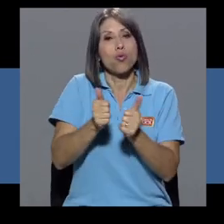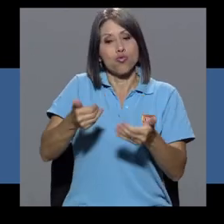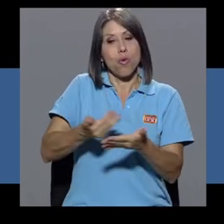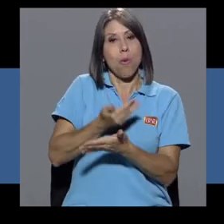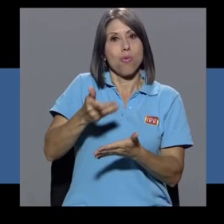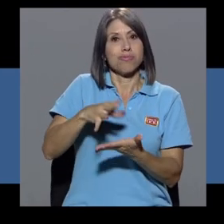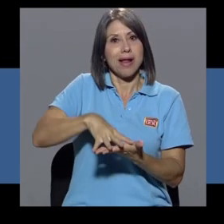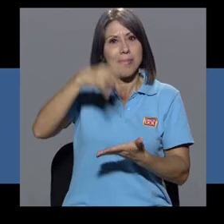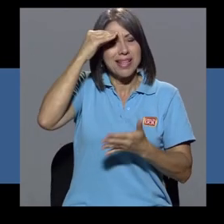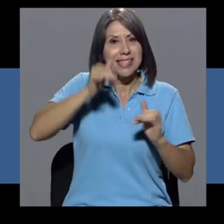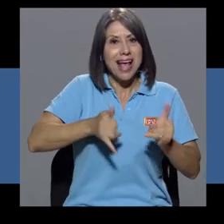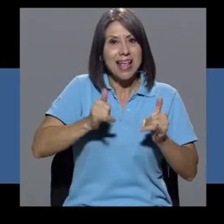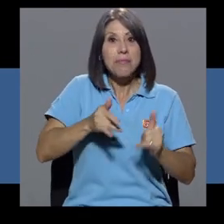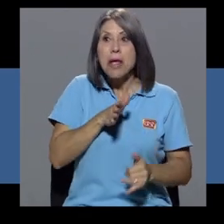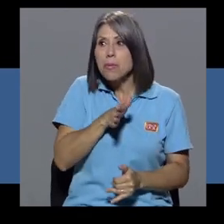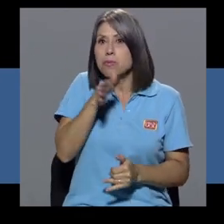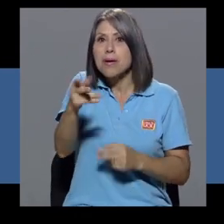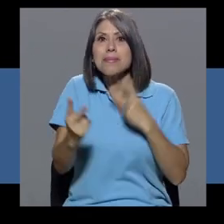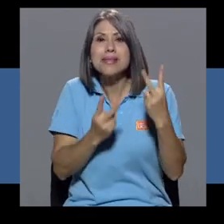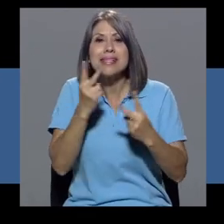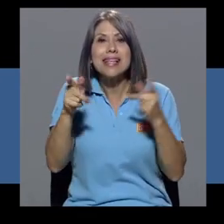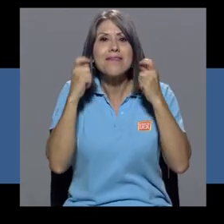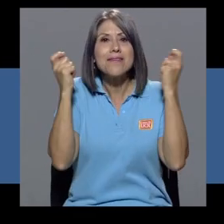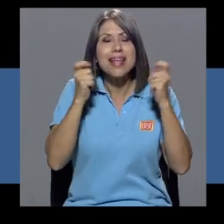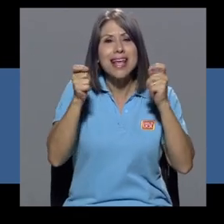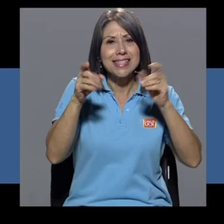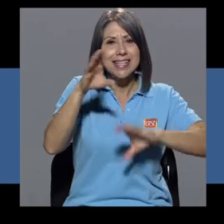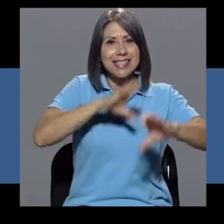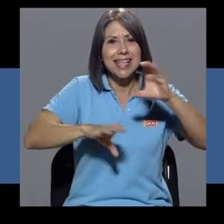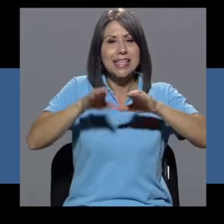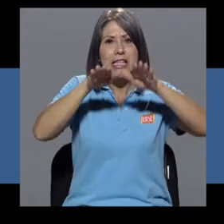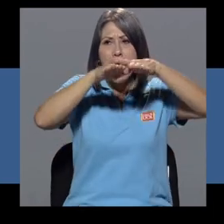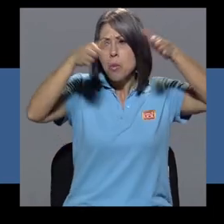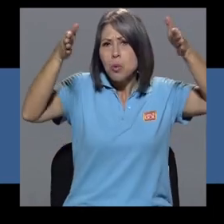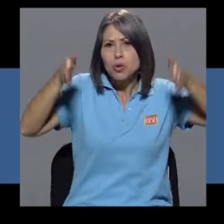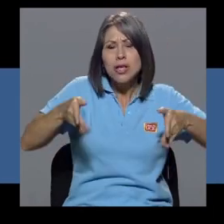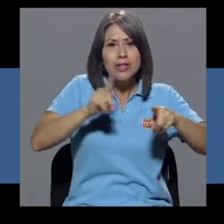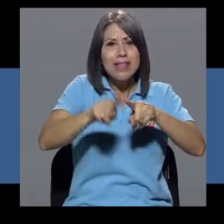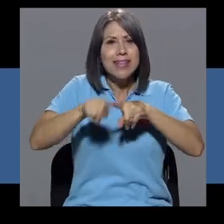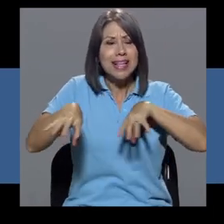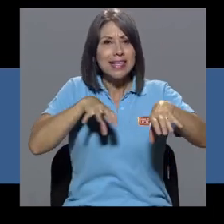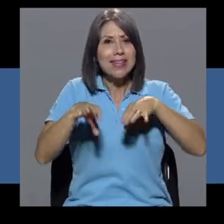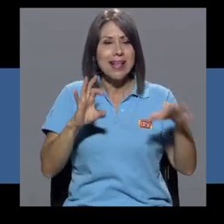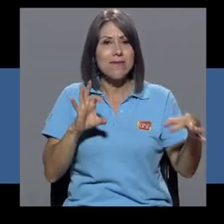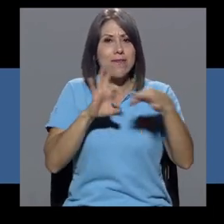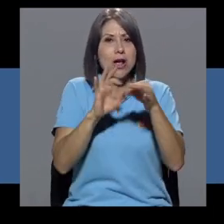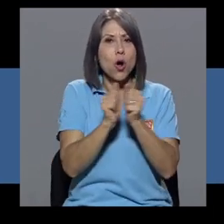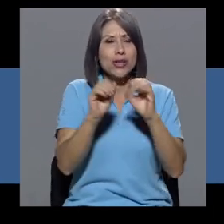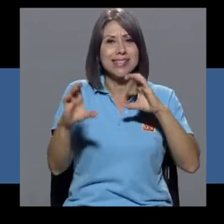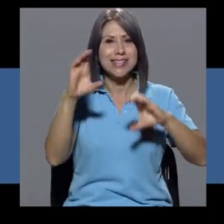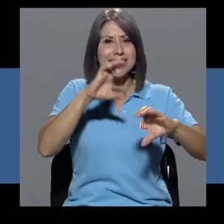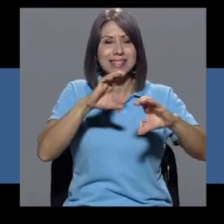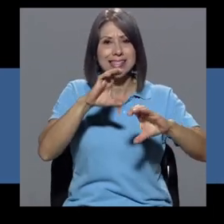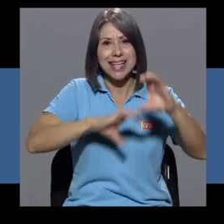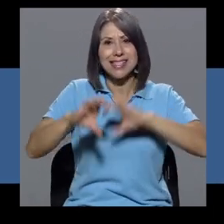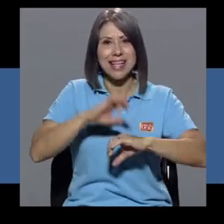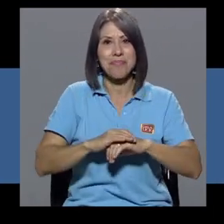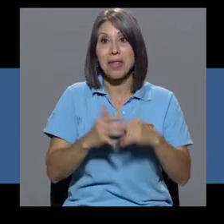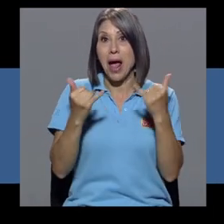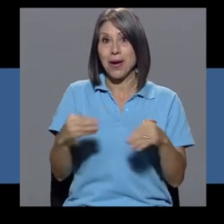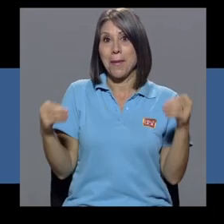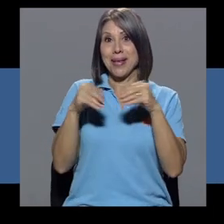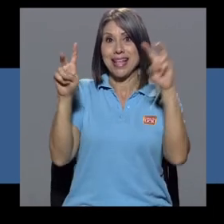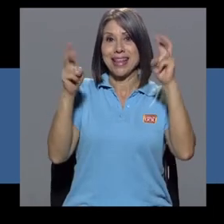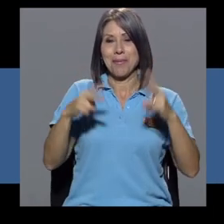jugar con un nuevo juguete de aprendizaje. Visiten ferias de ciencia, museos y demás actividades vinculadas con la ciencia.